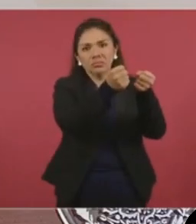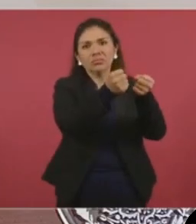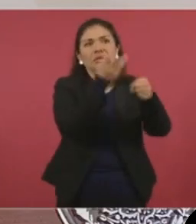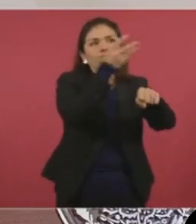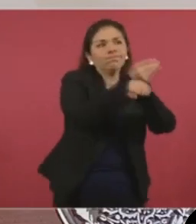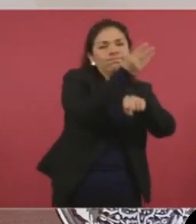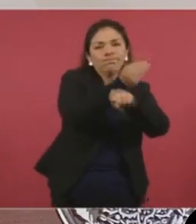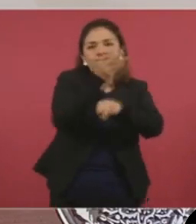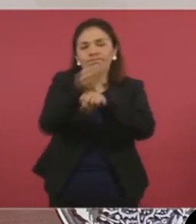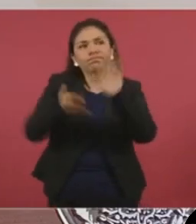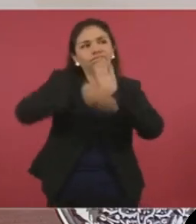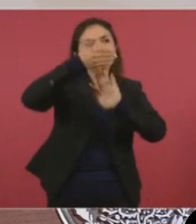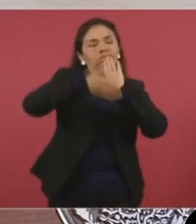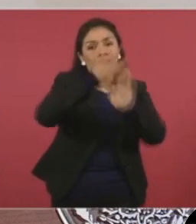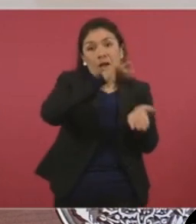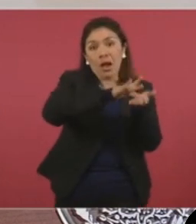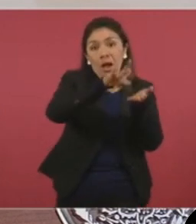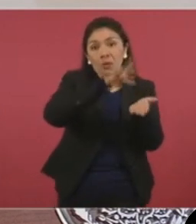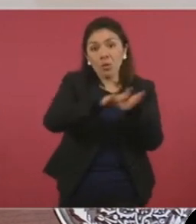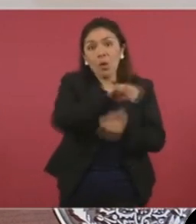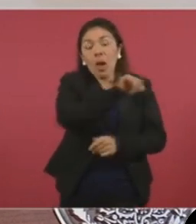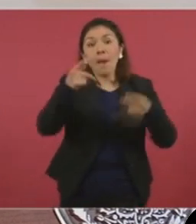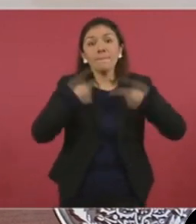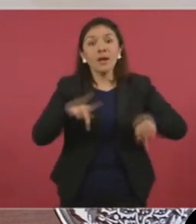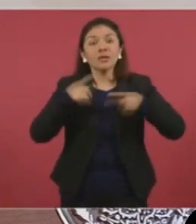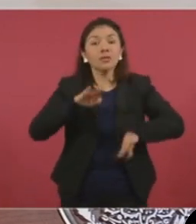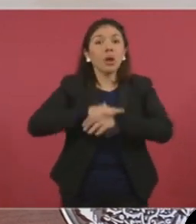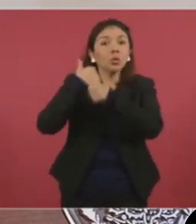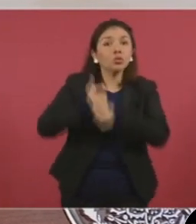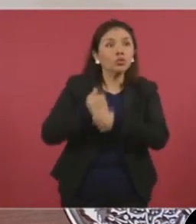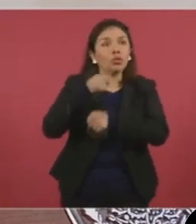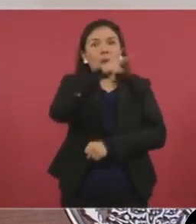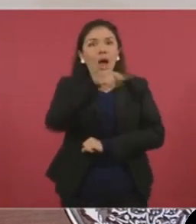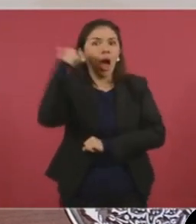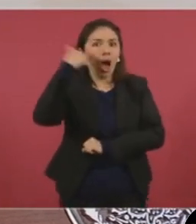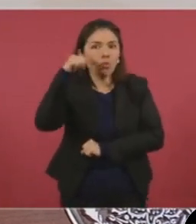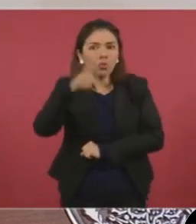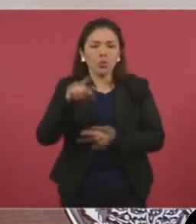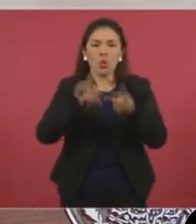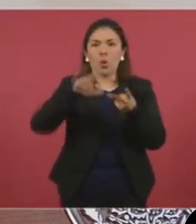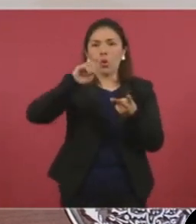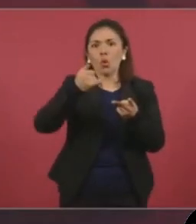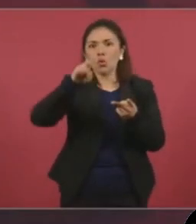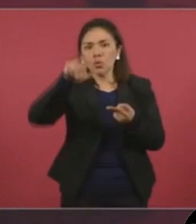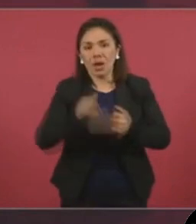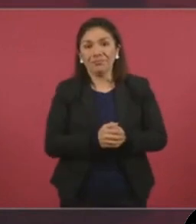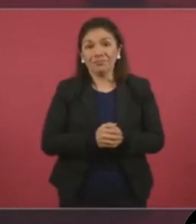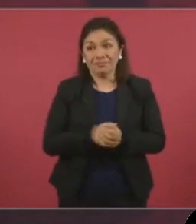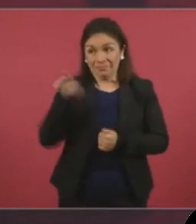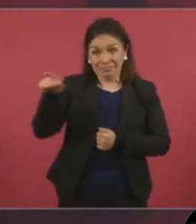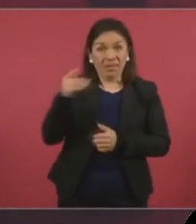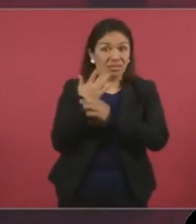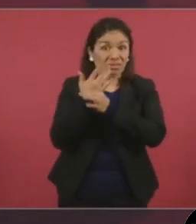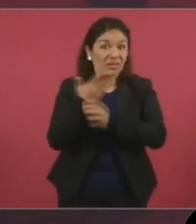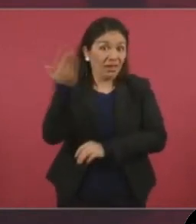rehabilitación y apoyo a la gente damnificada de Acapulco y de Coyuca como lo habían ofrecido.